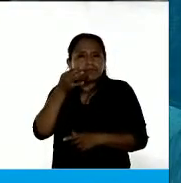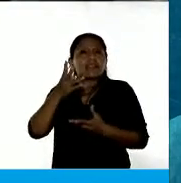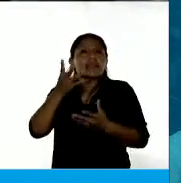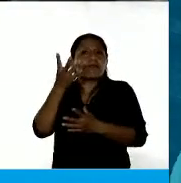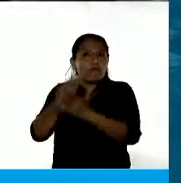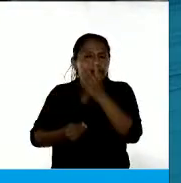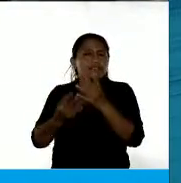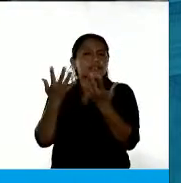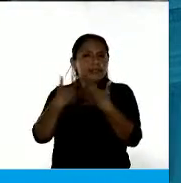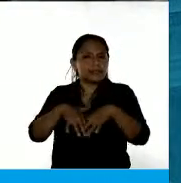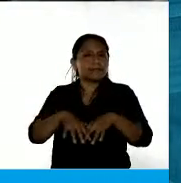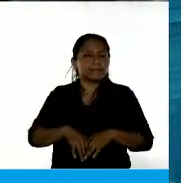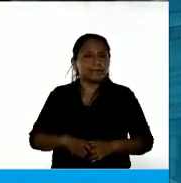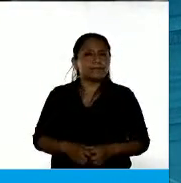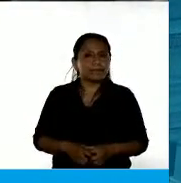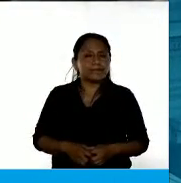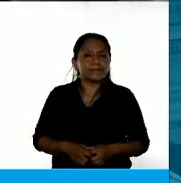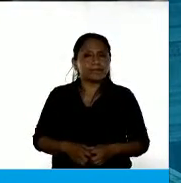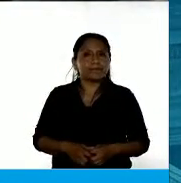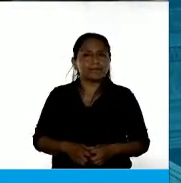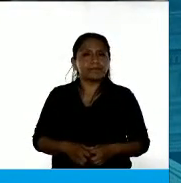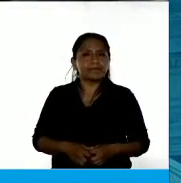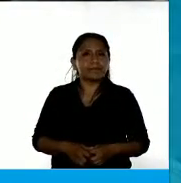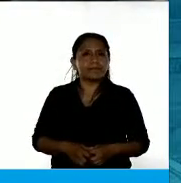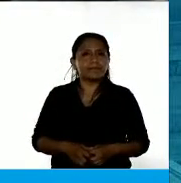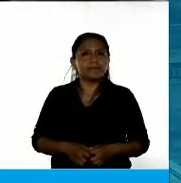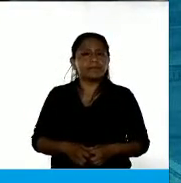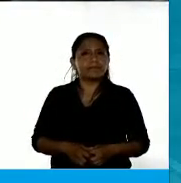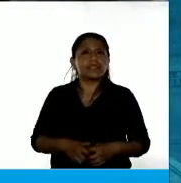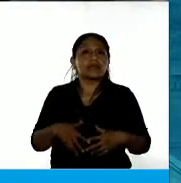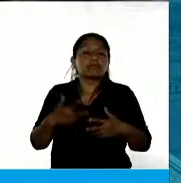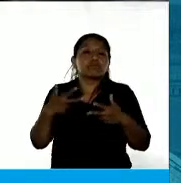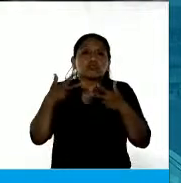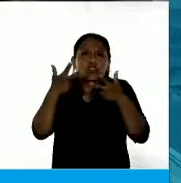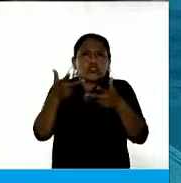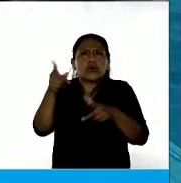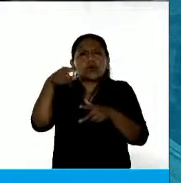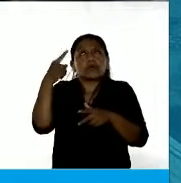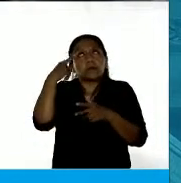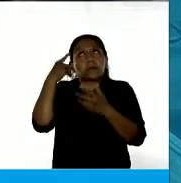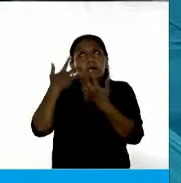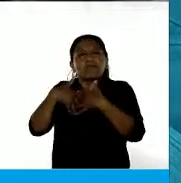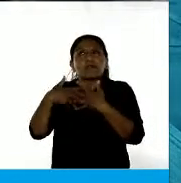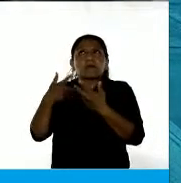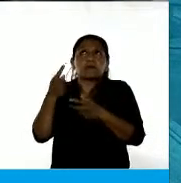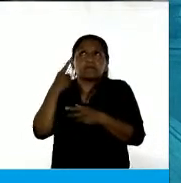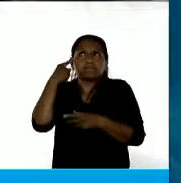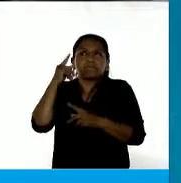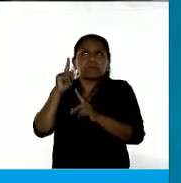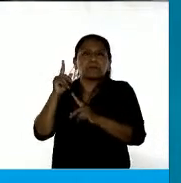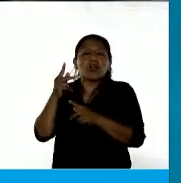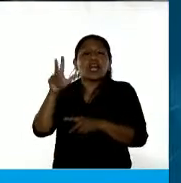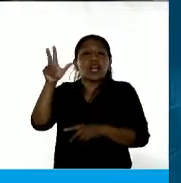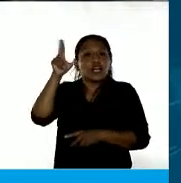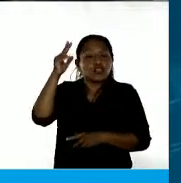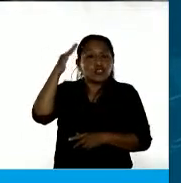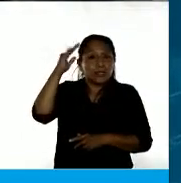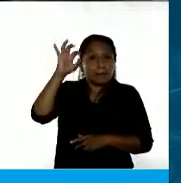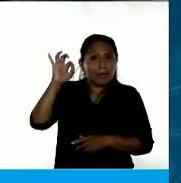el sistema. Pero bueno, yo digo, esta es una reflexión mientras los escuchaba, ¿no? El 8 de marzo